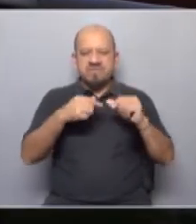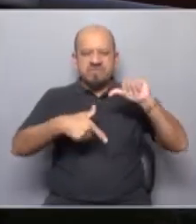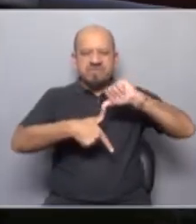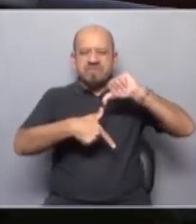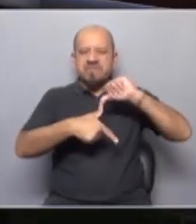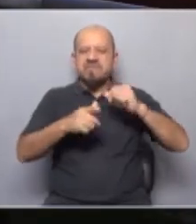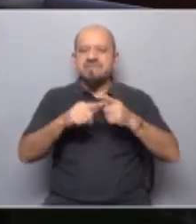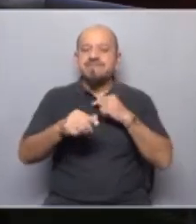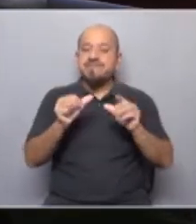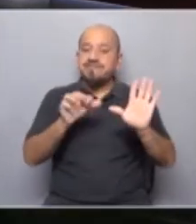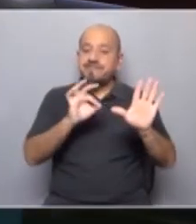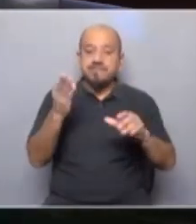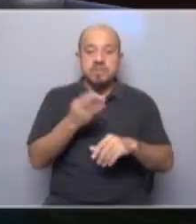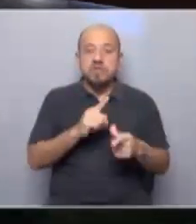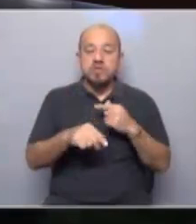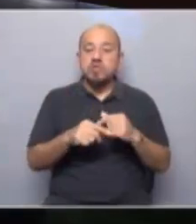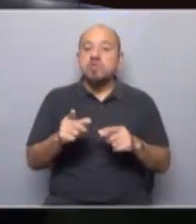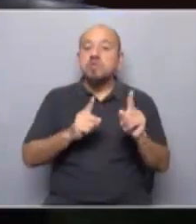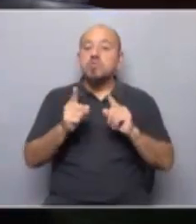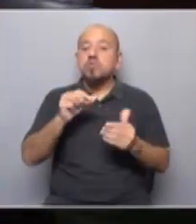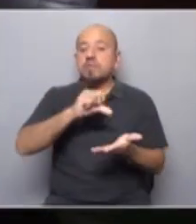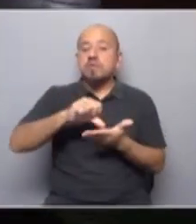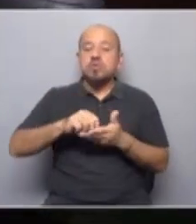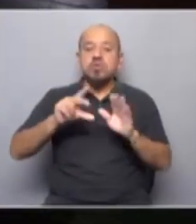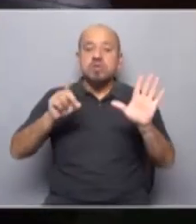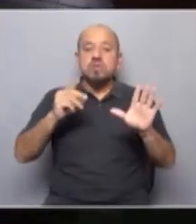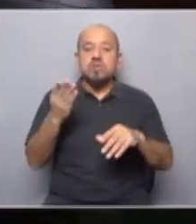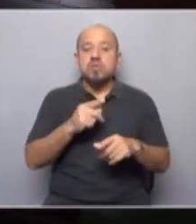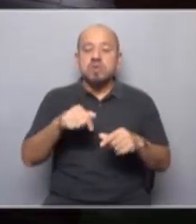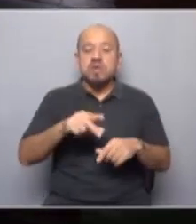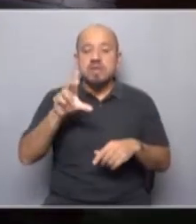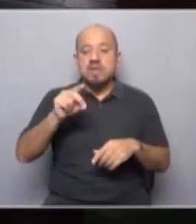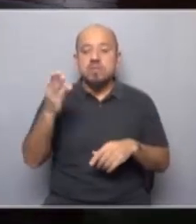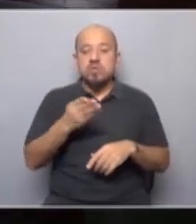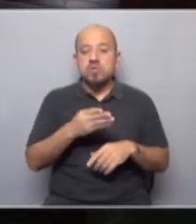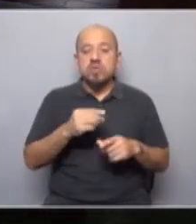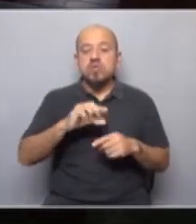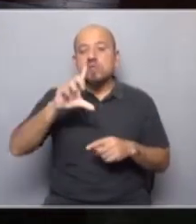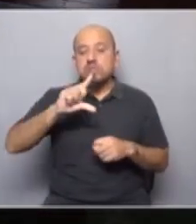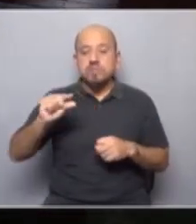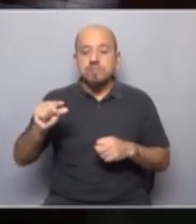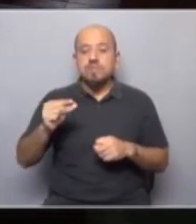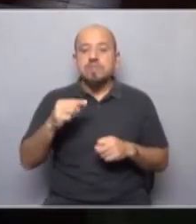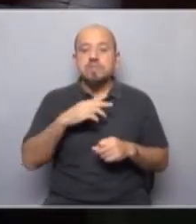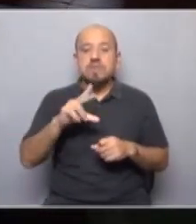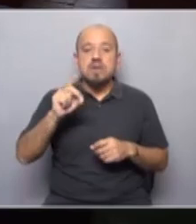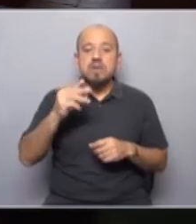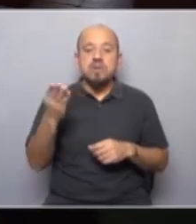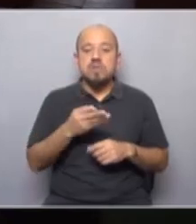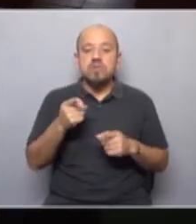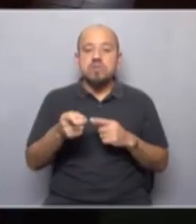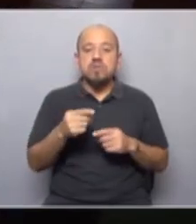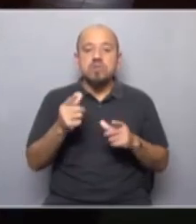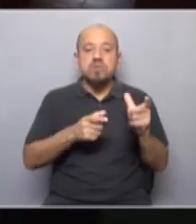el 60% en algunos países de América Latina el 80% en Uruguay son el 30% es el país más bajo pero es enorme que el 30